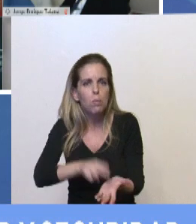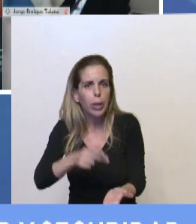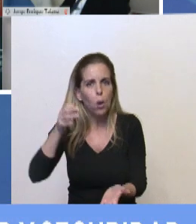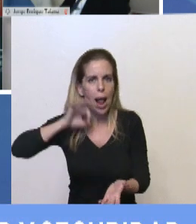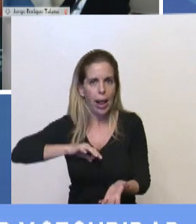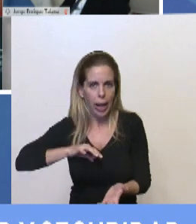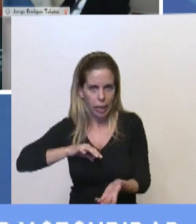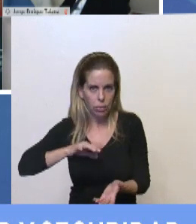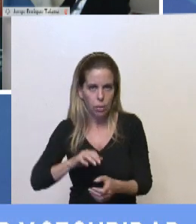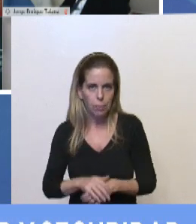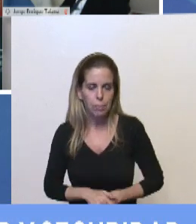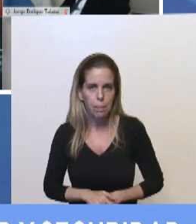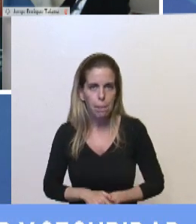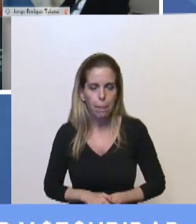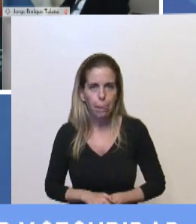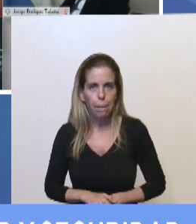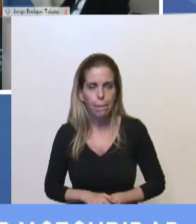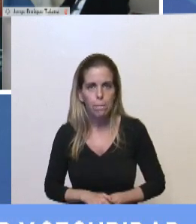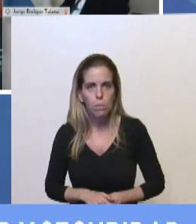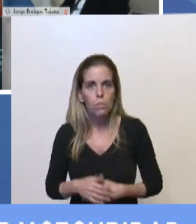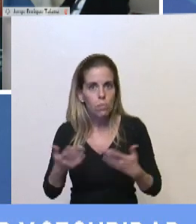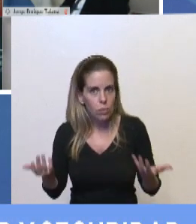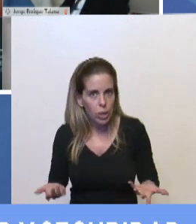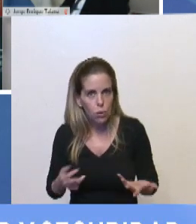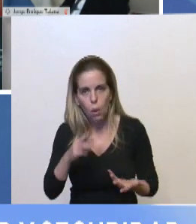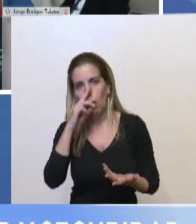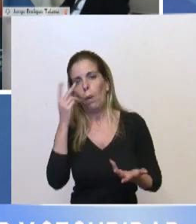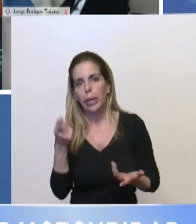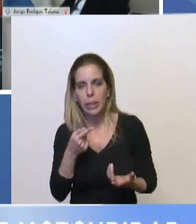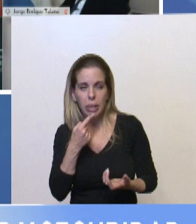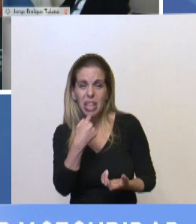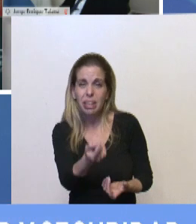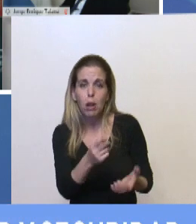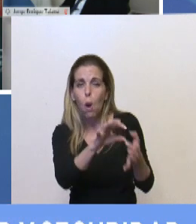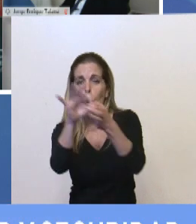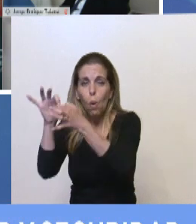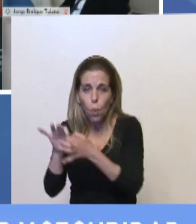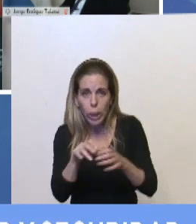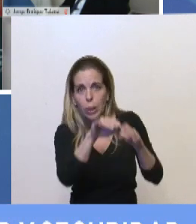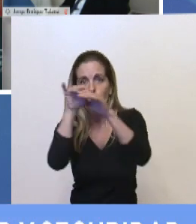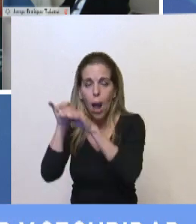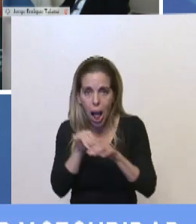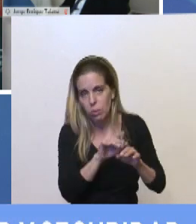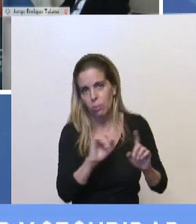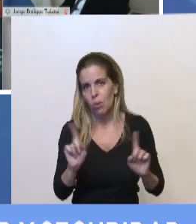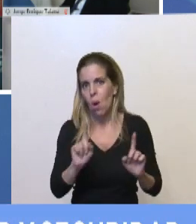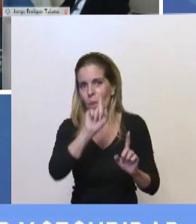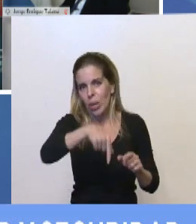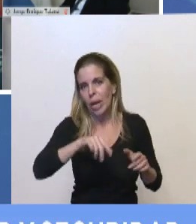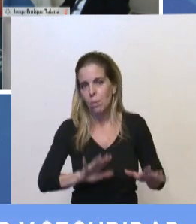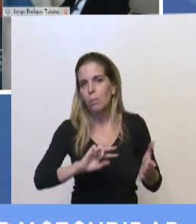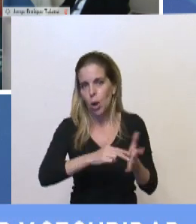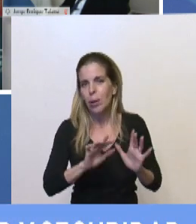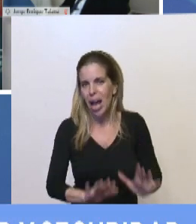verse reflejados en ese beneficio. La altanería, la unanimidad absoluta genera estos problemas. Que cuando no